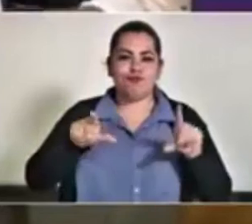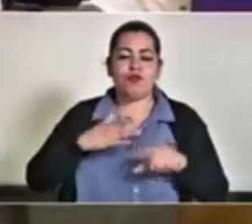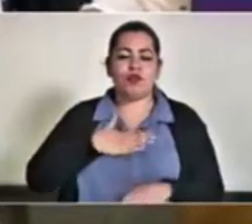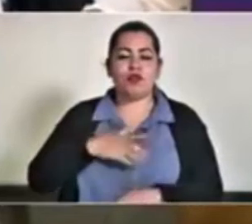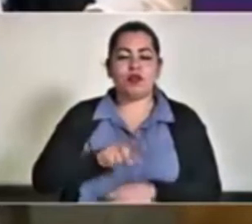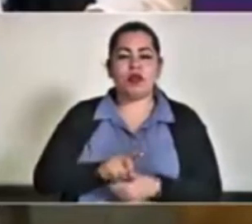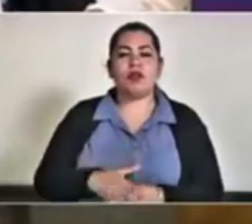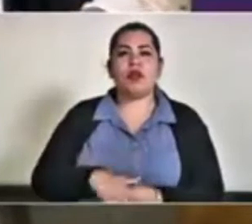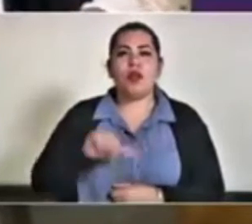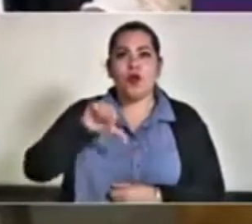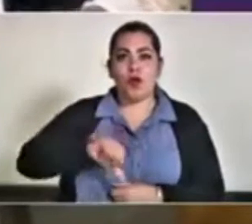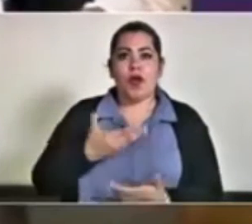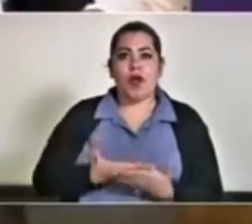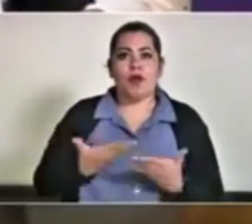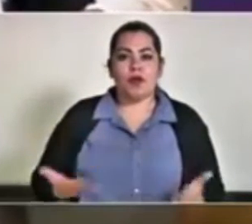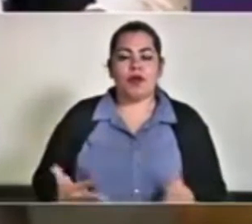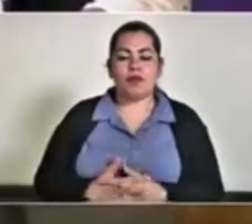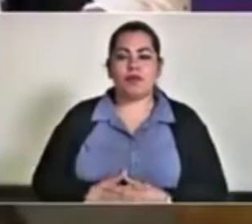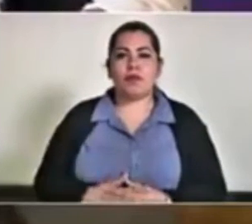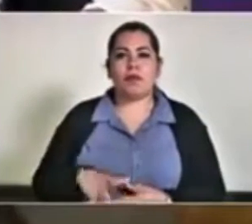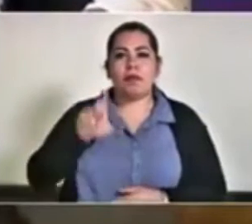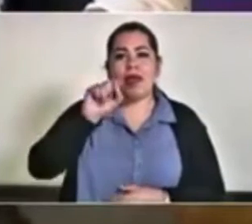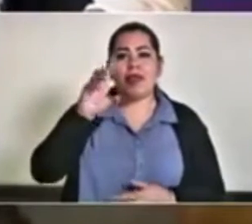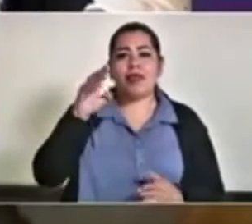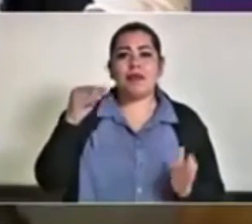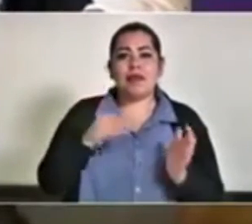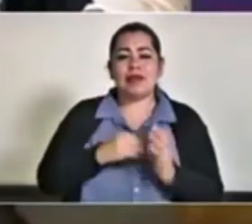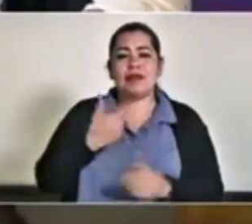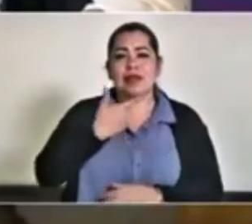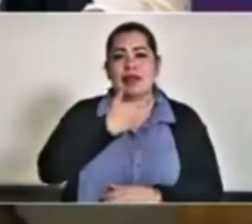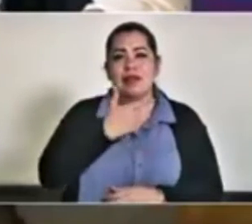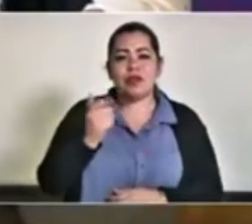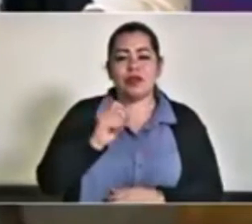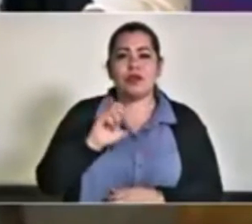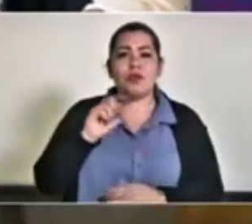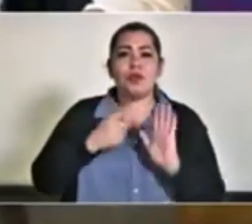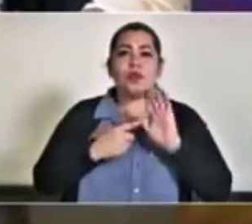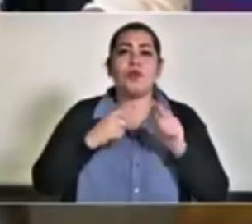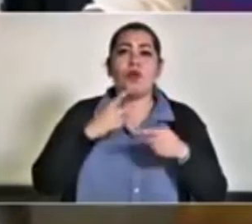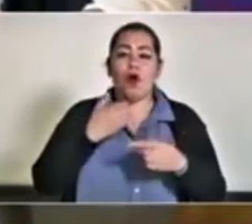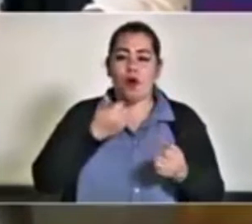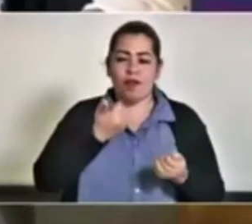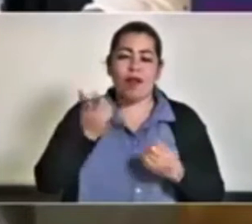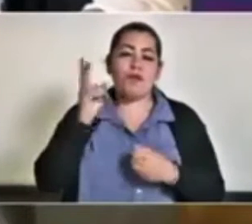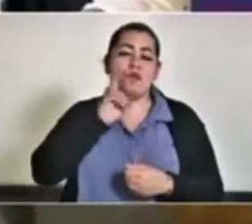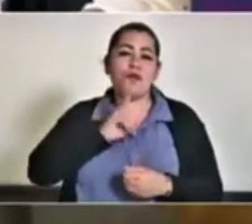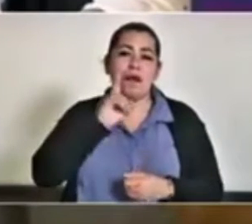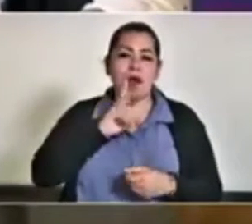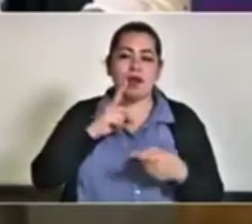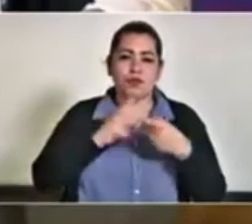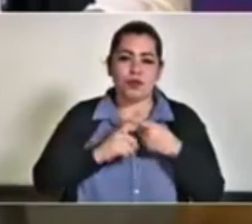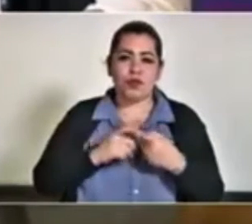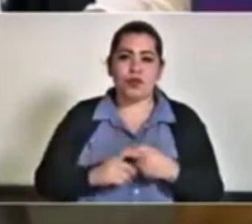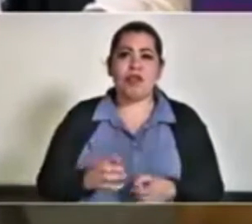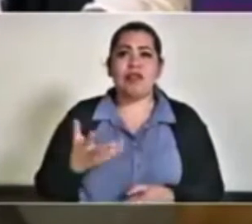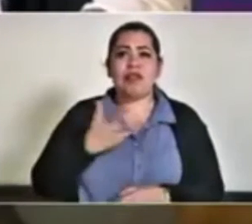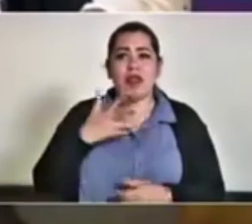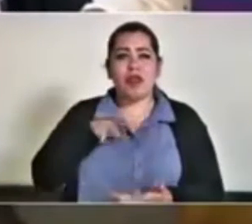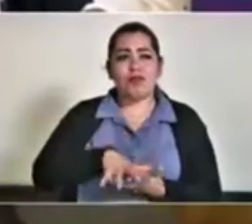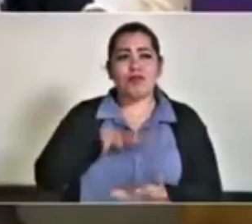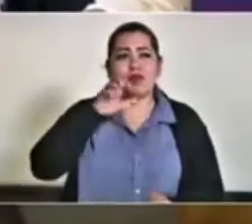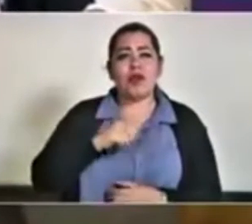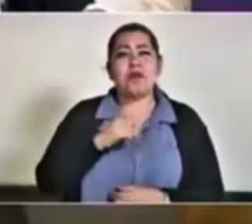Tenemos hasta el momento 20 mil 732 muestras procesadas, teniendo un